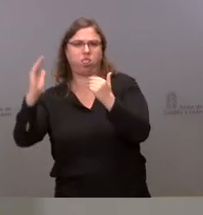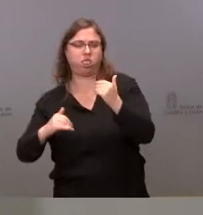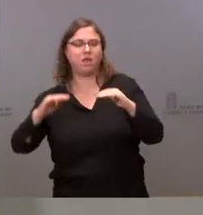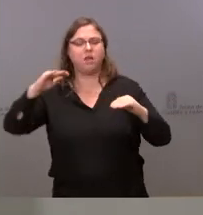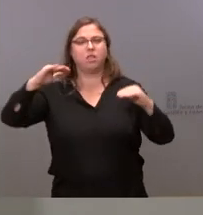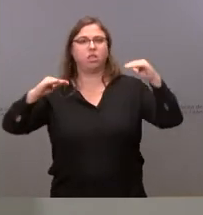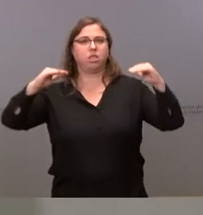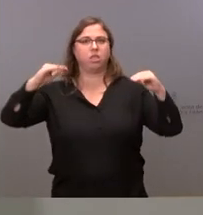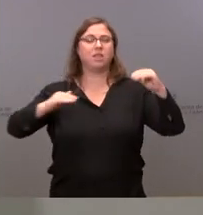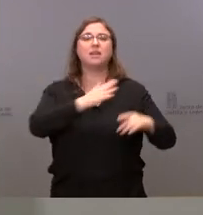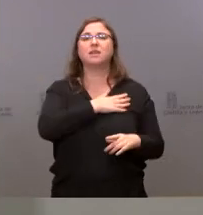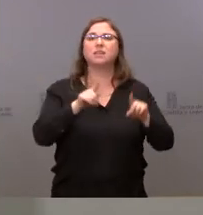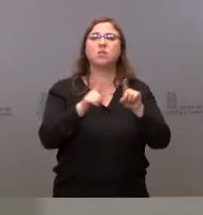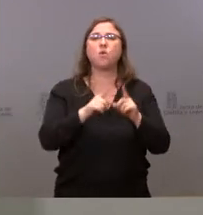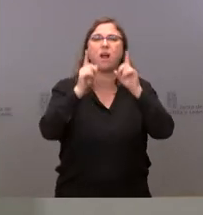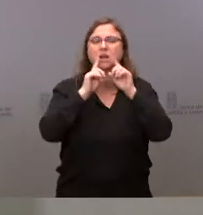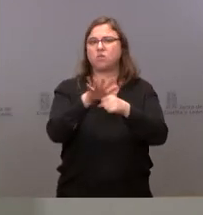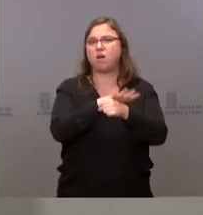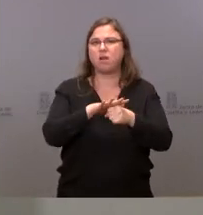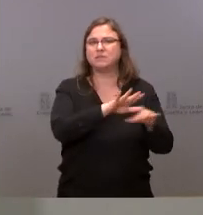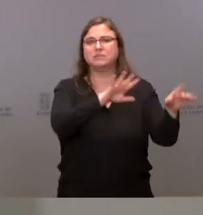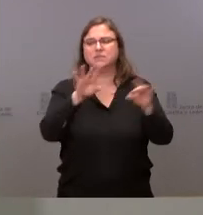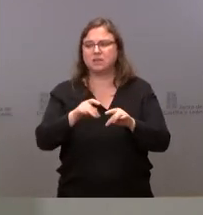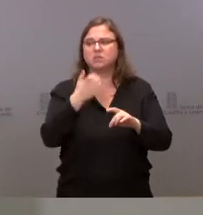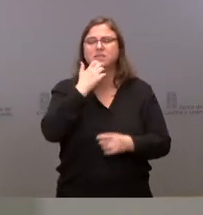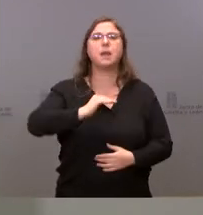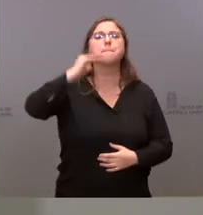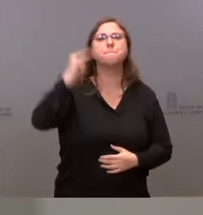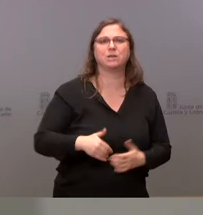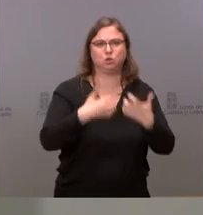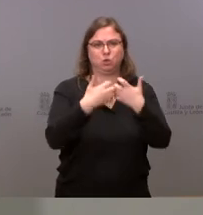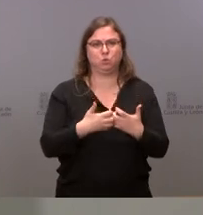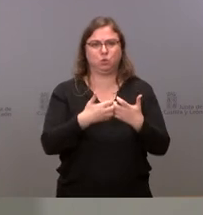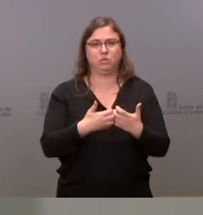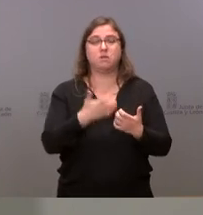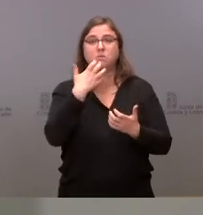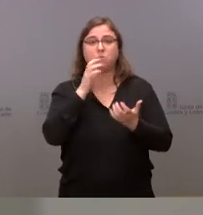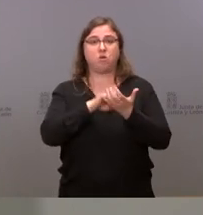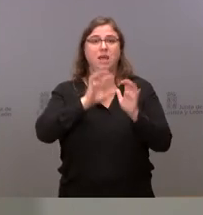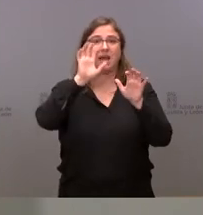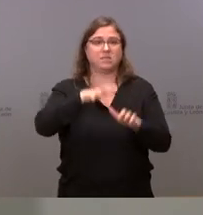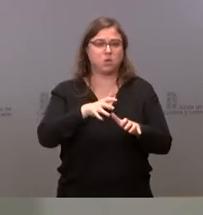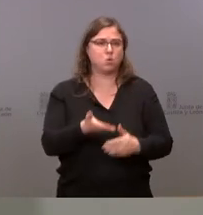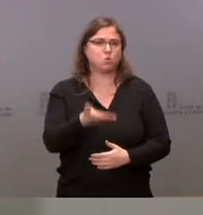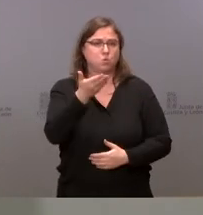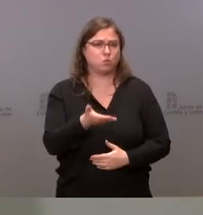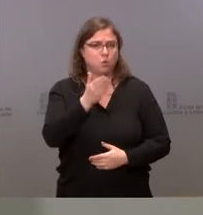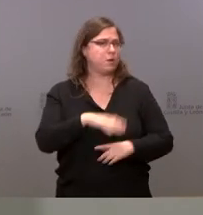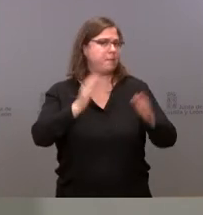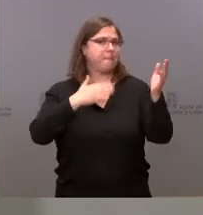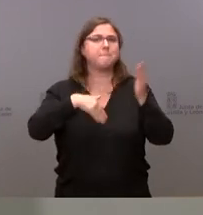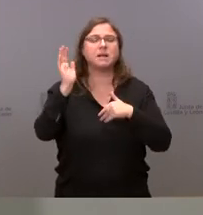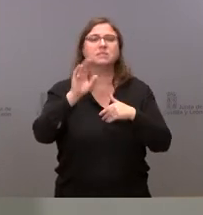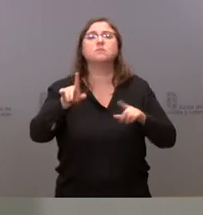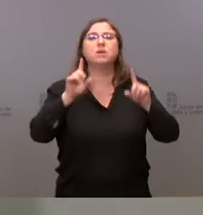especial hincapié en aquellos áreas y territorios con menor peso industrial Castileo es una región con un peso industrial mayor que la media española